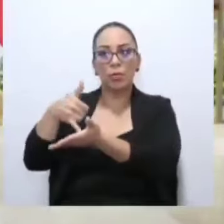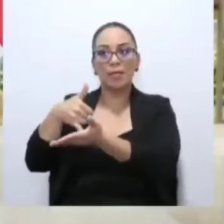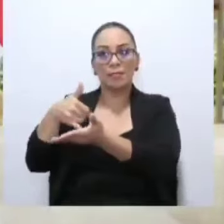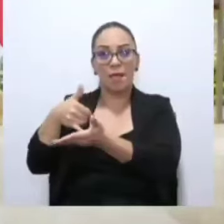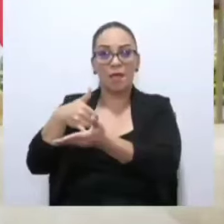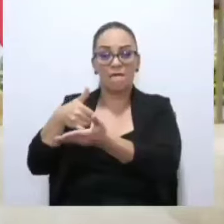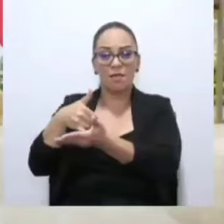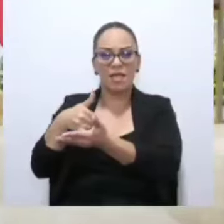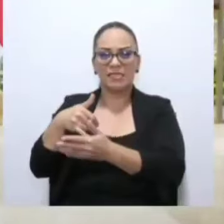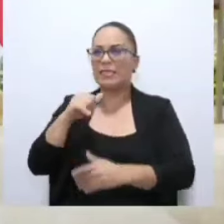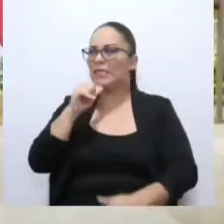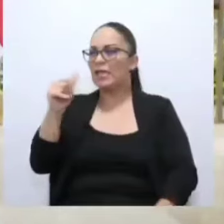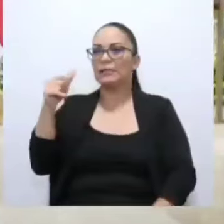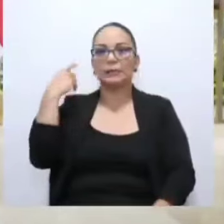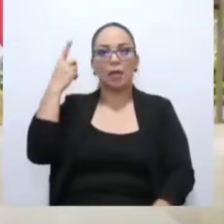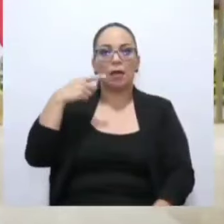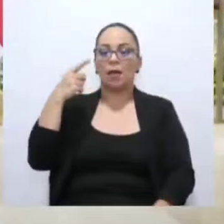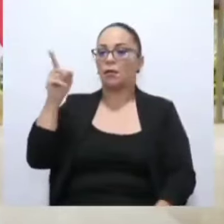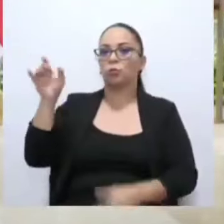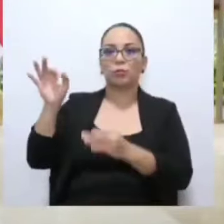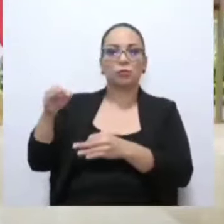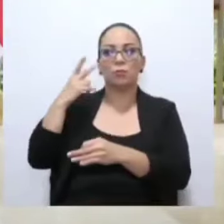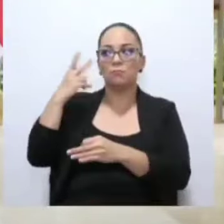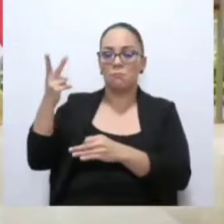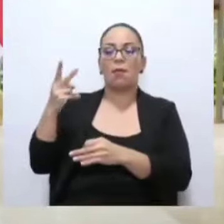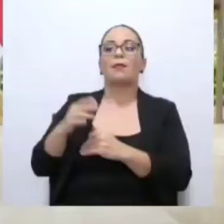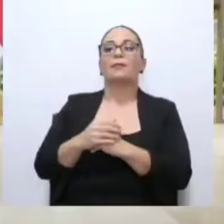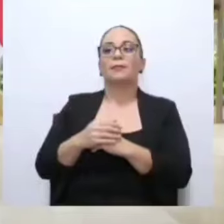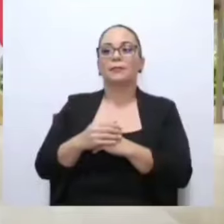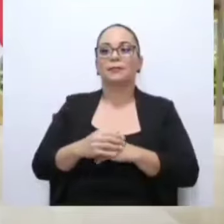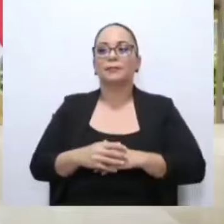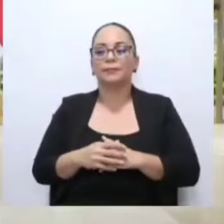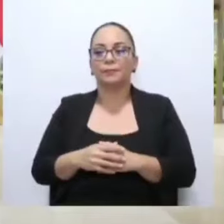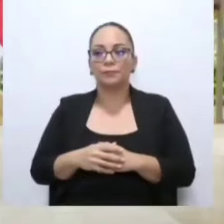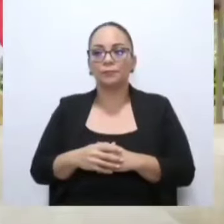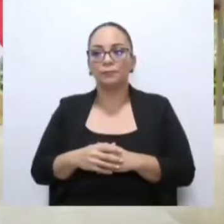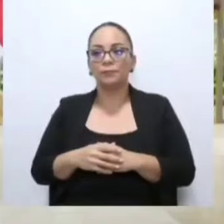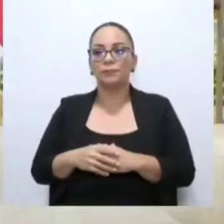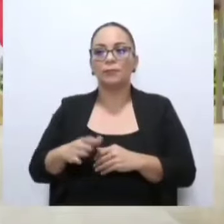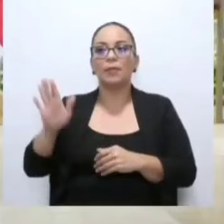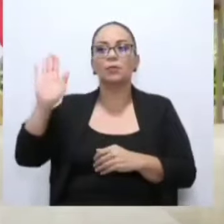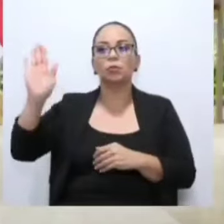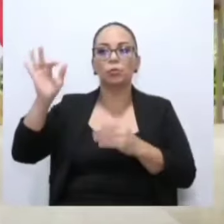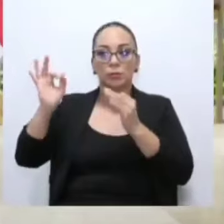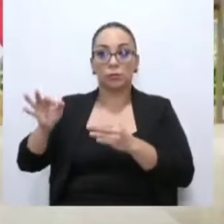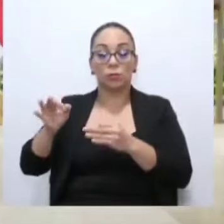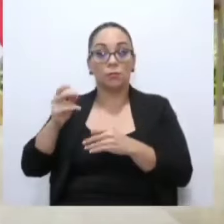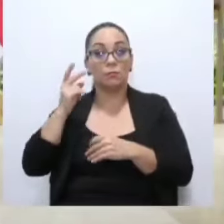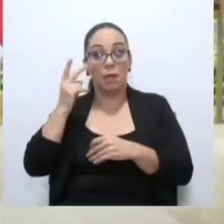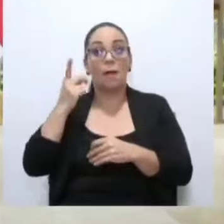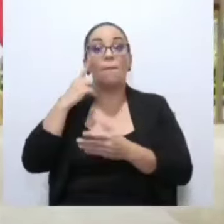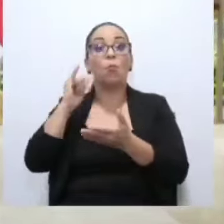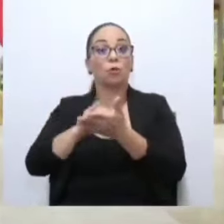descarada en sus decisiones, en sus arbitrariedades. Por eso la estamos